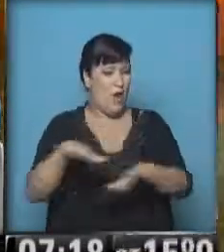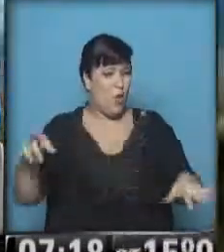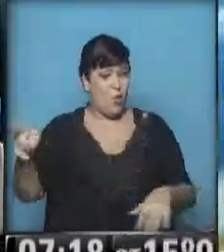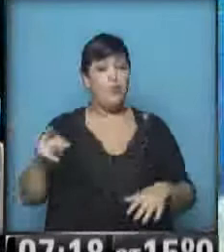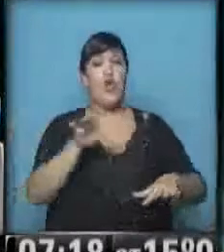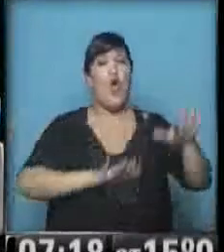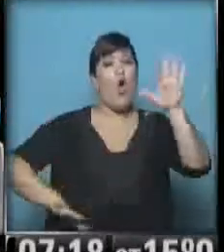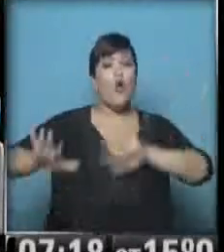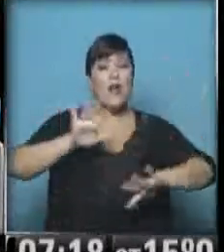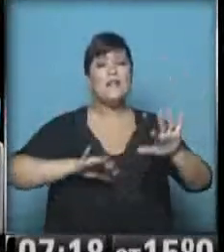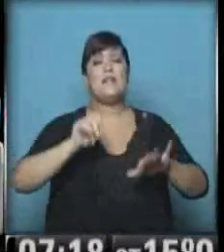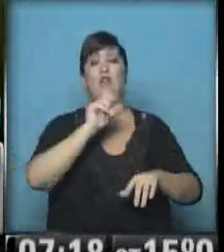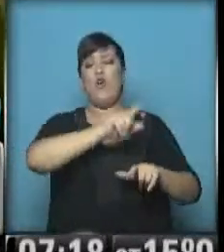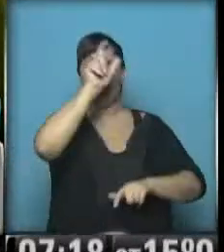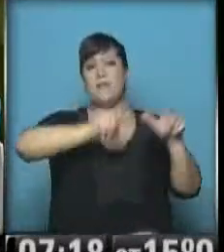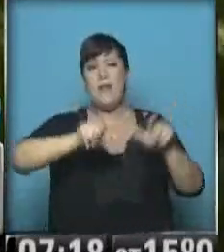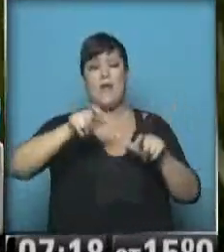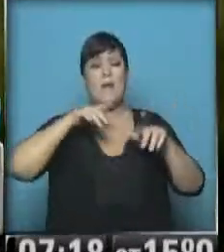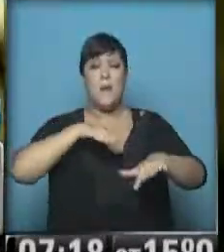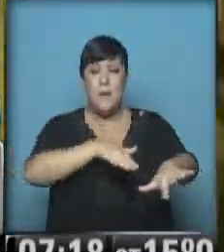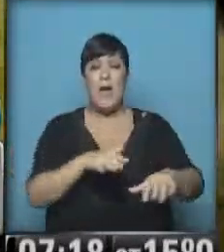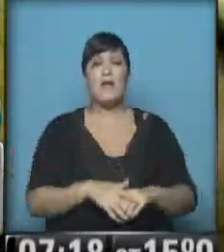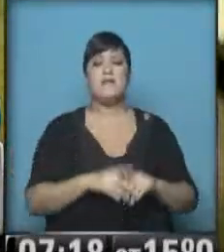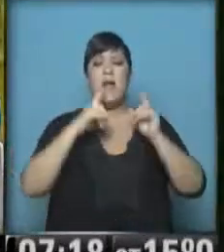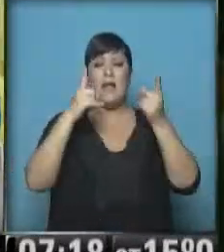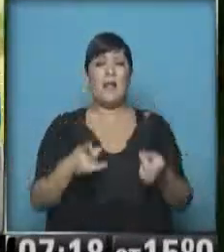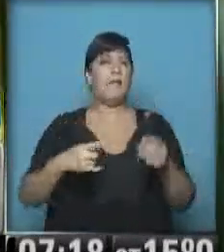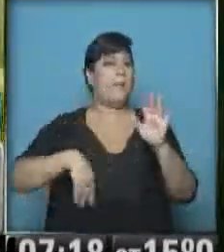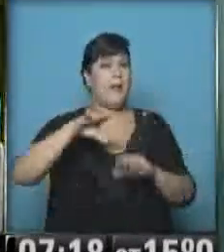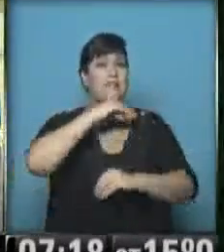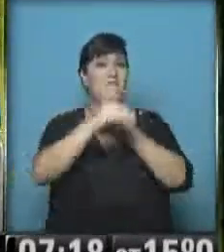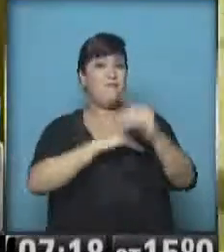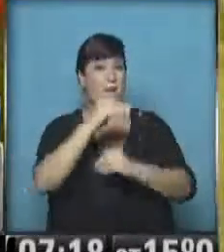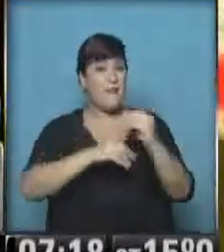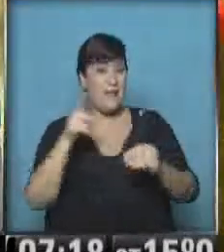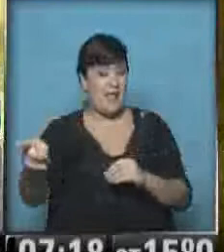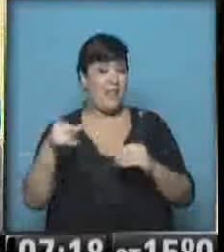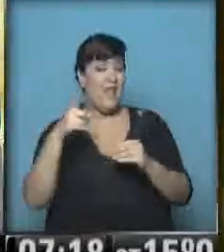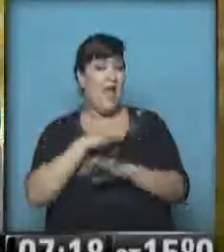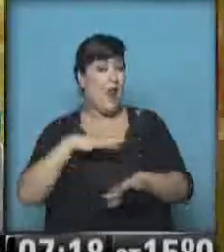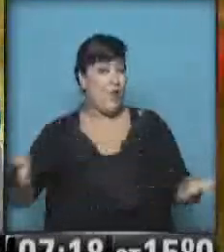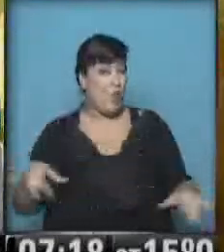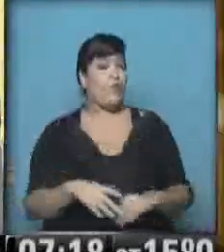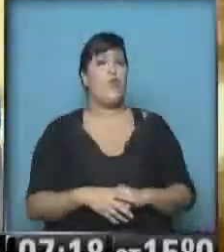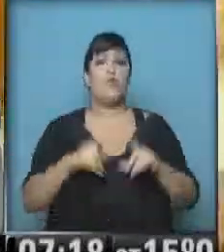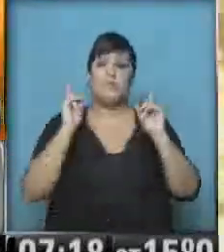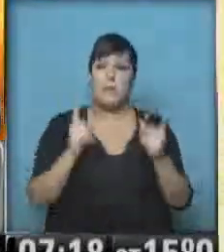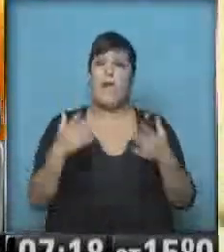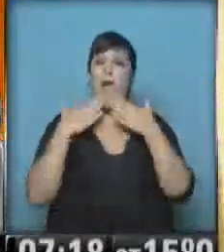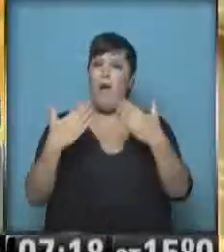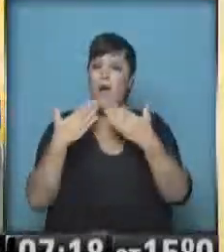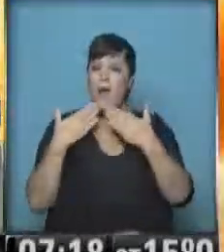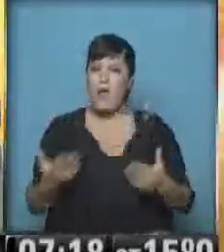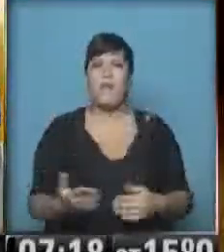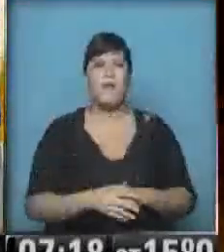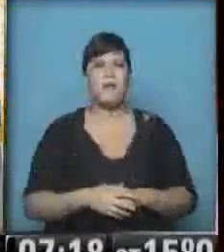de las diferentes marchas y particularmente los familiares de los chicos desaparecidos volvieron a agradecer el trabajo del Cuerpo